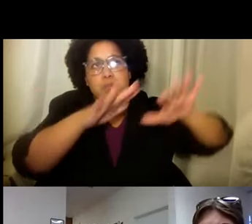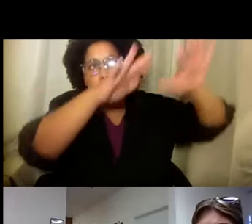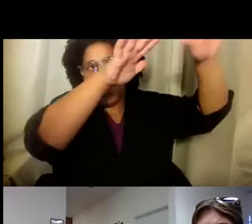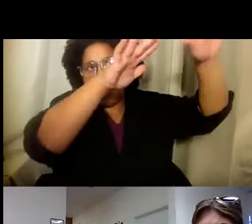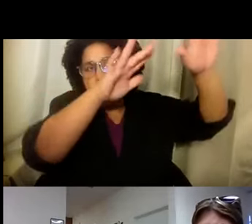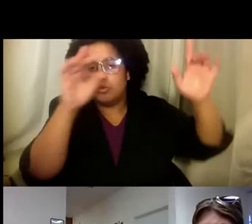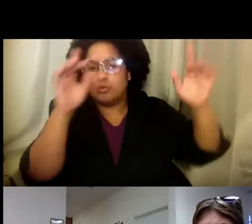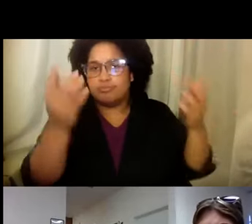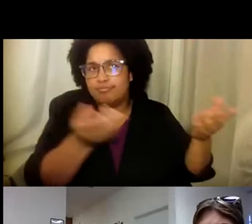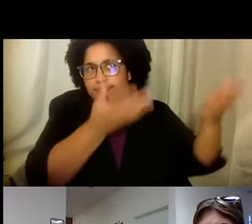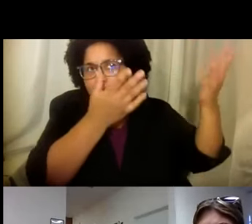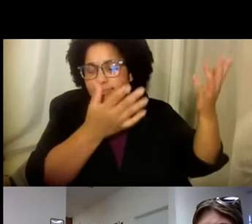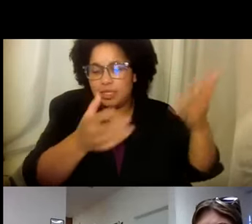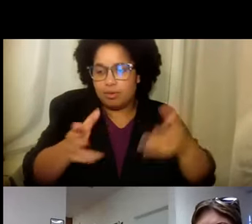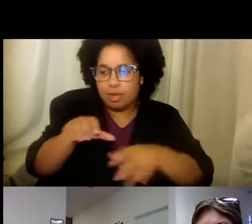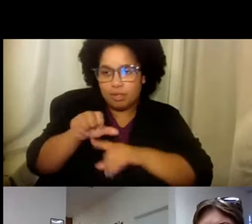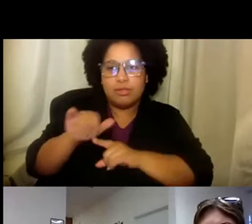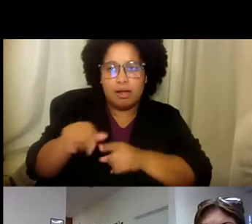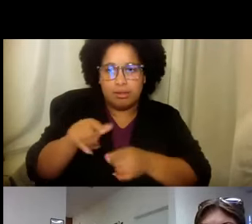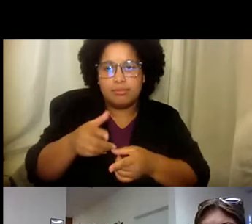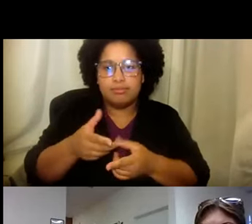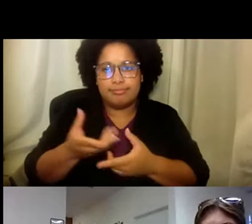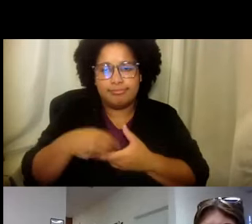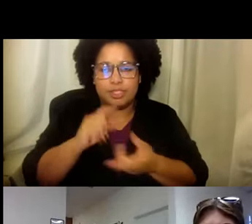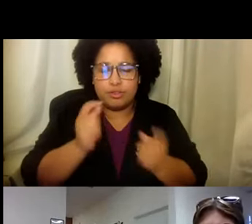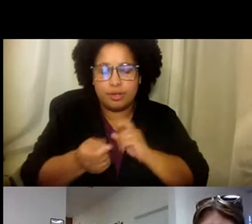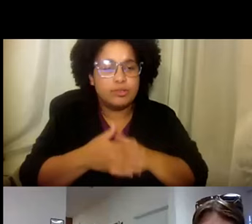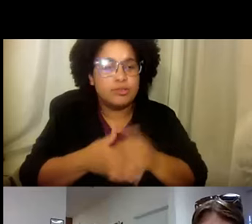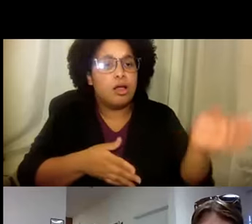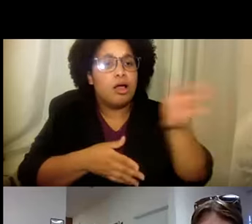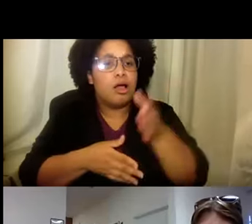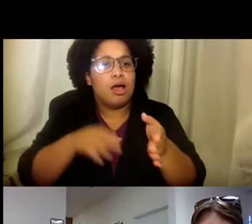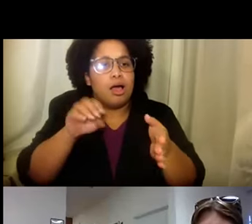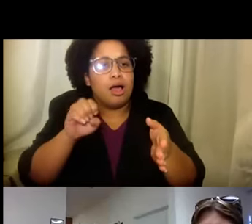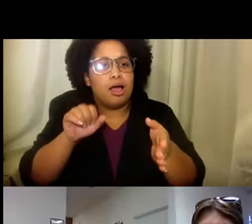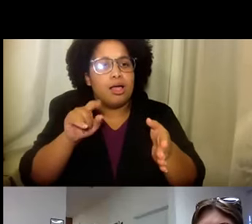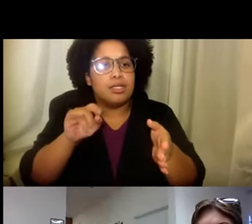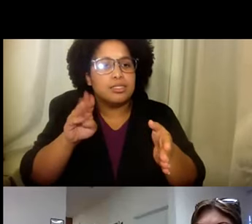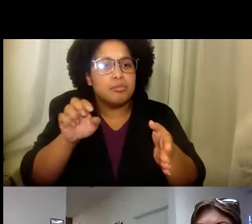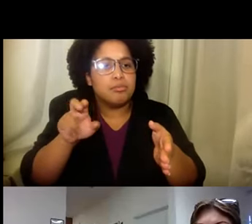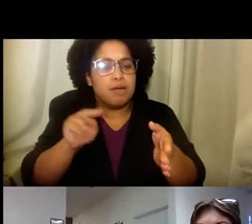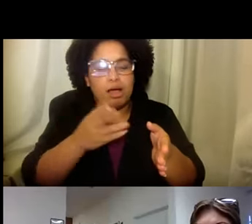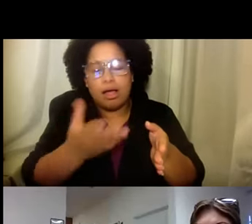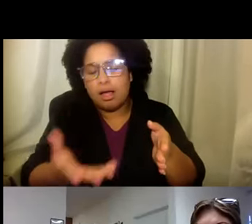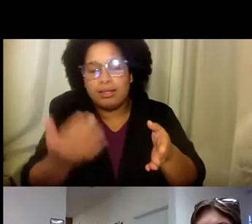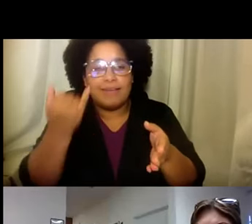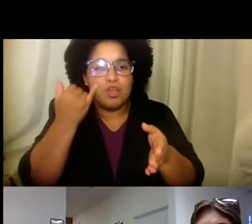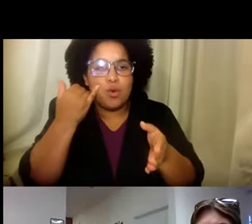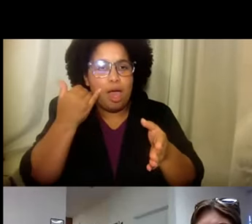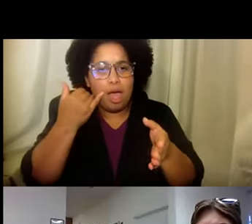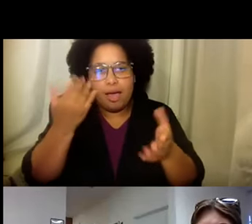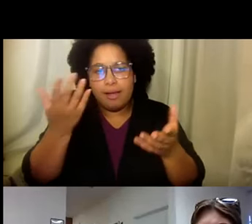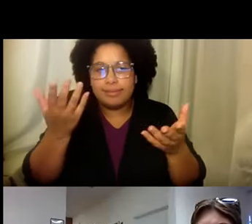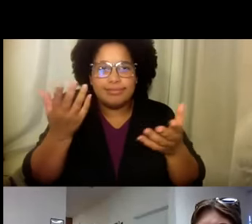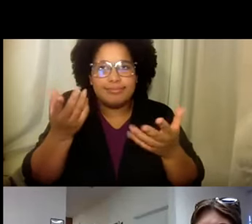Tu boca. A los oídos. Los que. Que crean. Esa política. ¿Qué trató Esteban? Si tuvieses tú. Una bola de